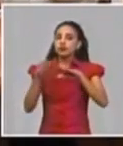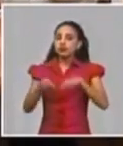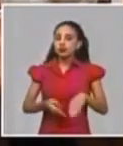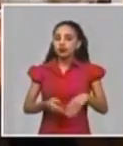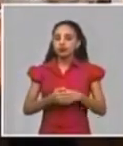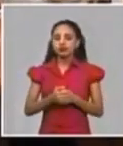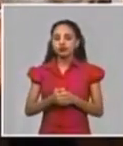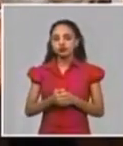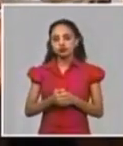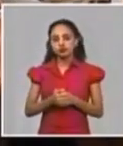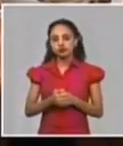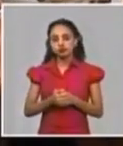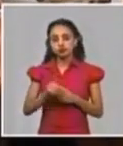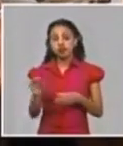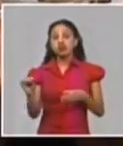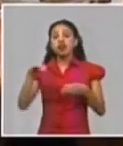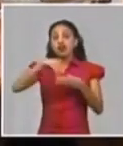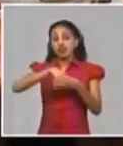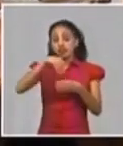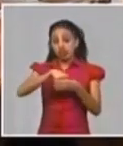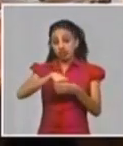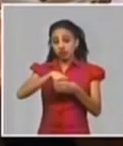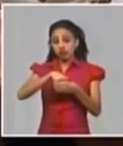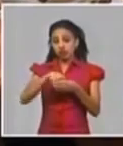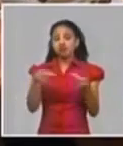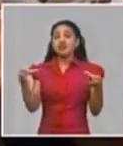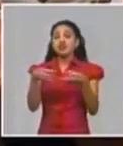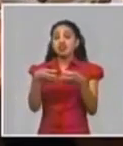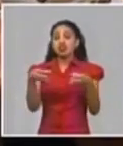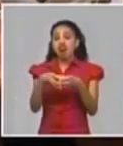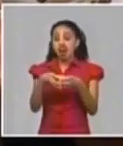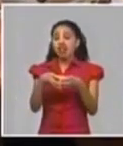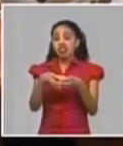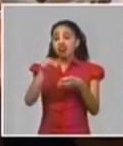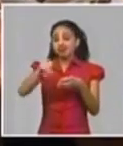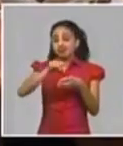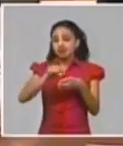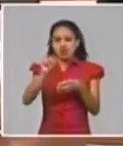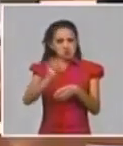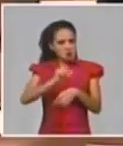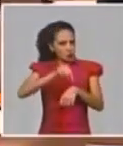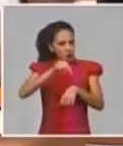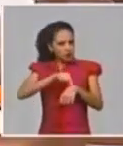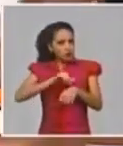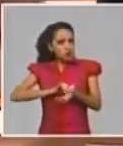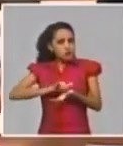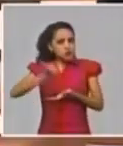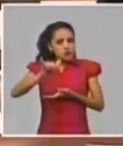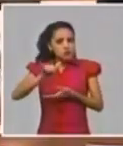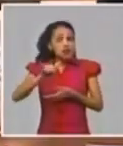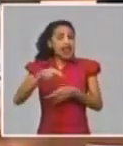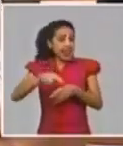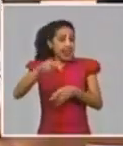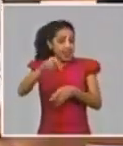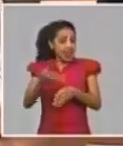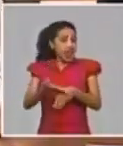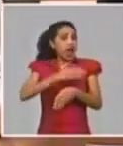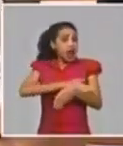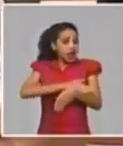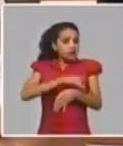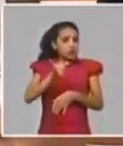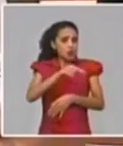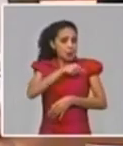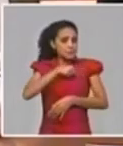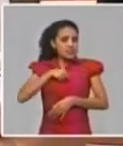formaba parte de la Brigada Andrew Thief que hacía muy poco había partido ese Dominica, aunque él había estado recientemente también cumpliendo